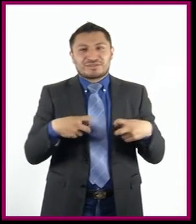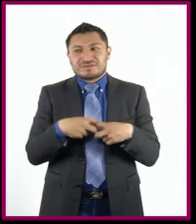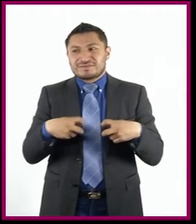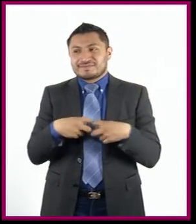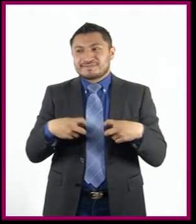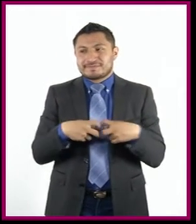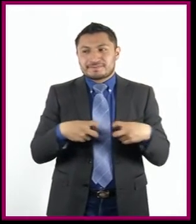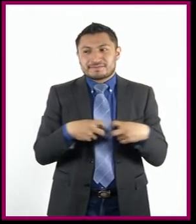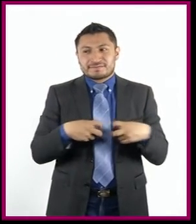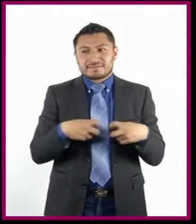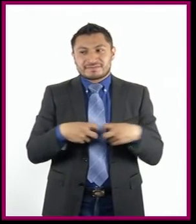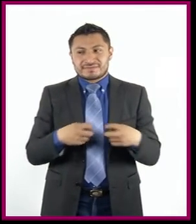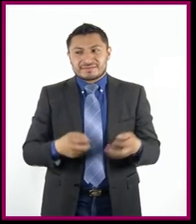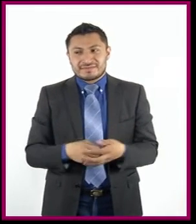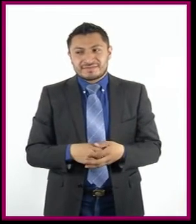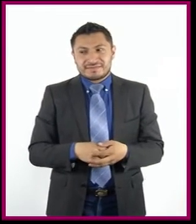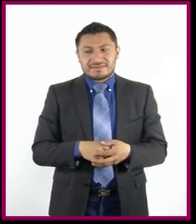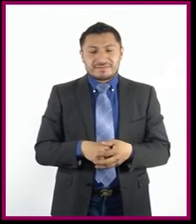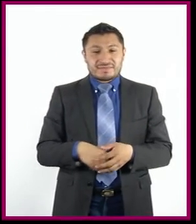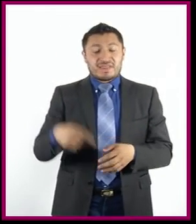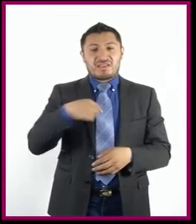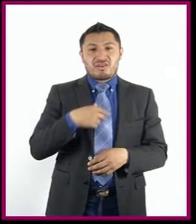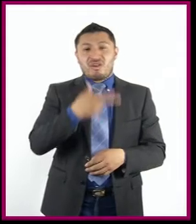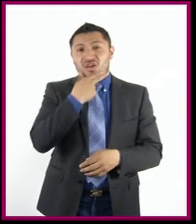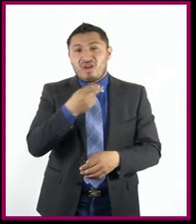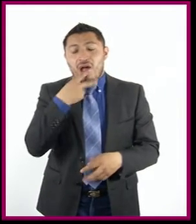Soy un hombre muy nervioso.